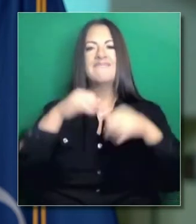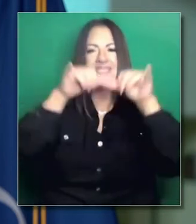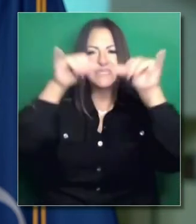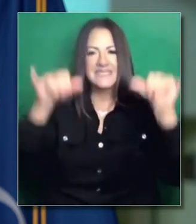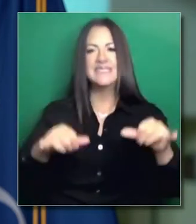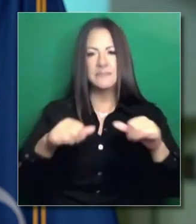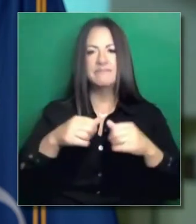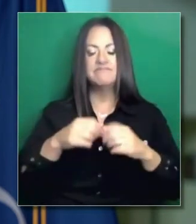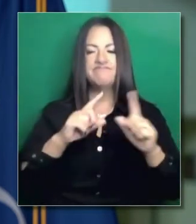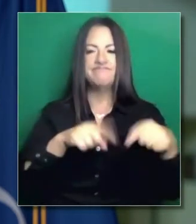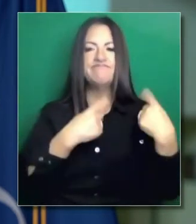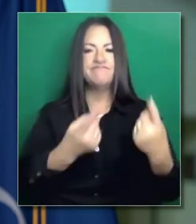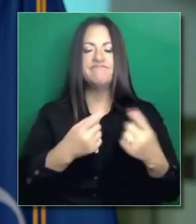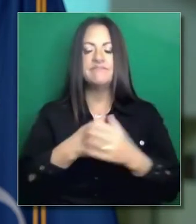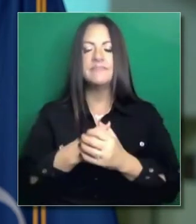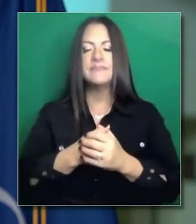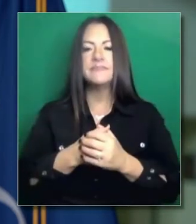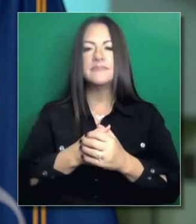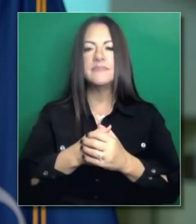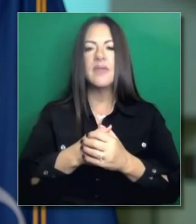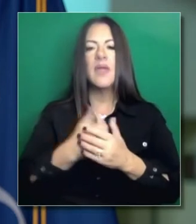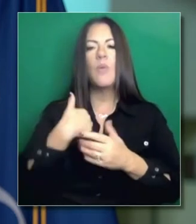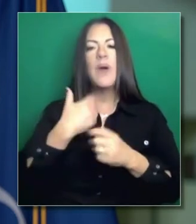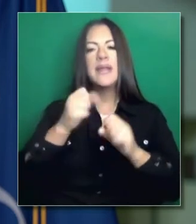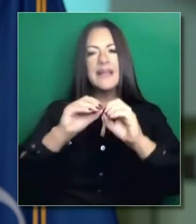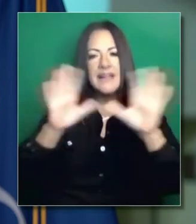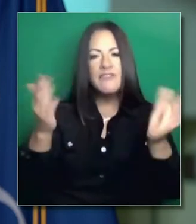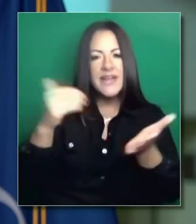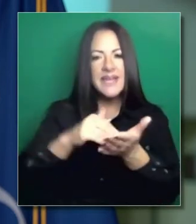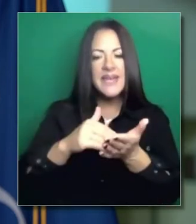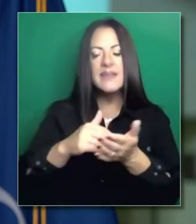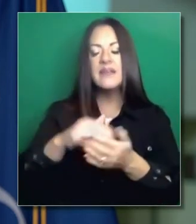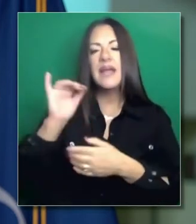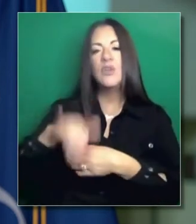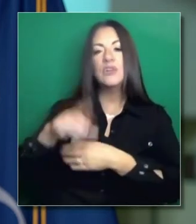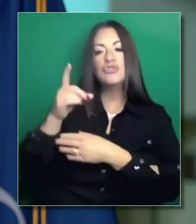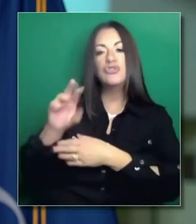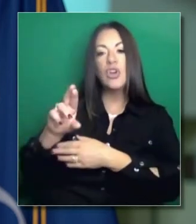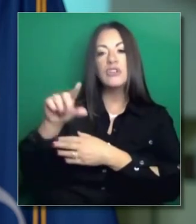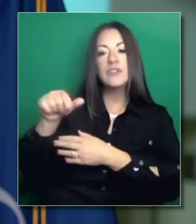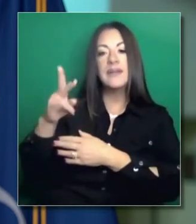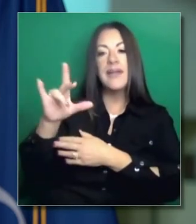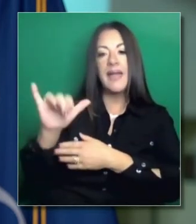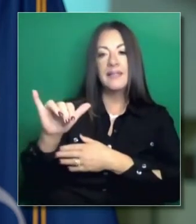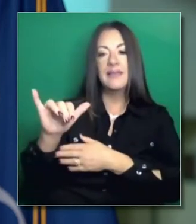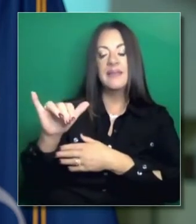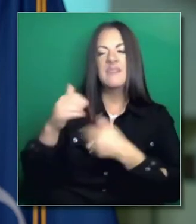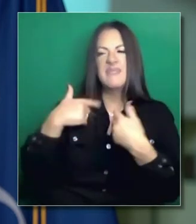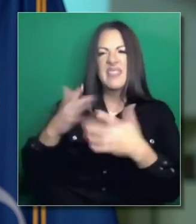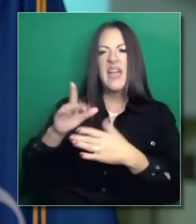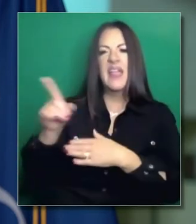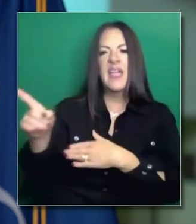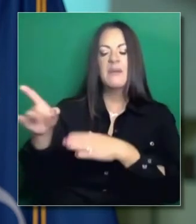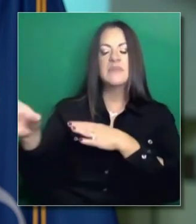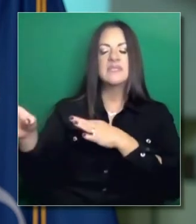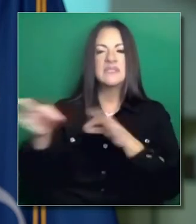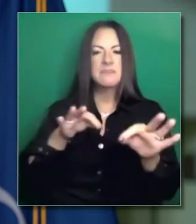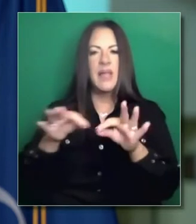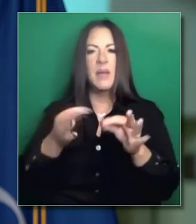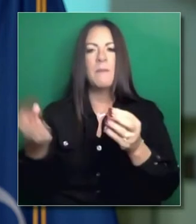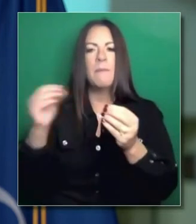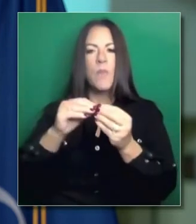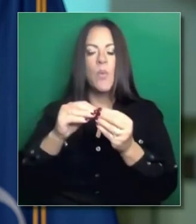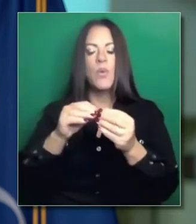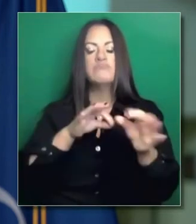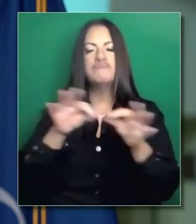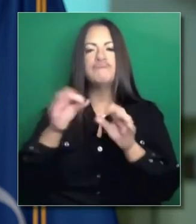metodología y quiero aclarar esto que el doctor Gally, tal vez de hecho le voy a pedir a usted que conteste